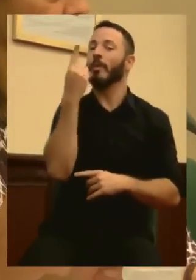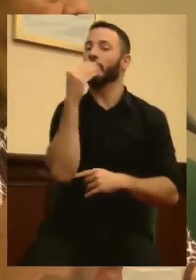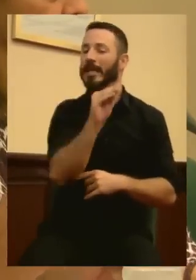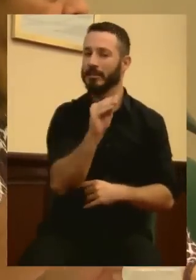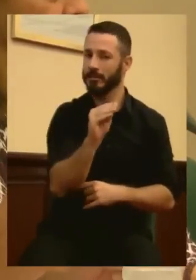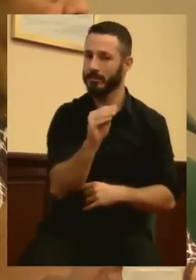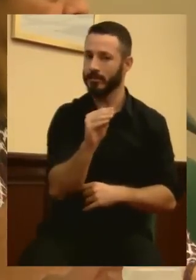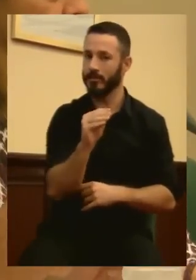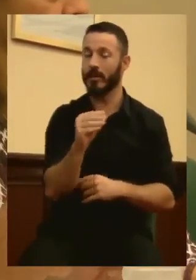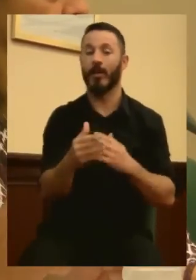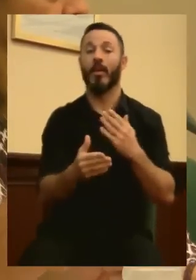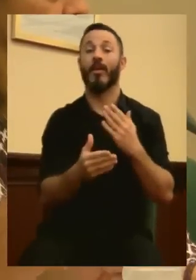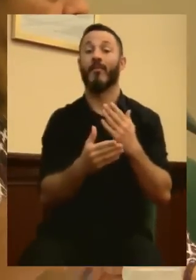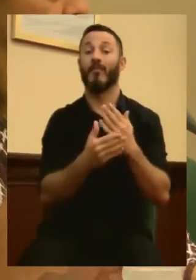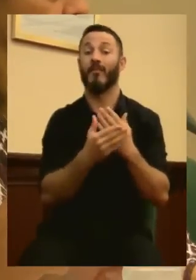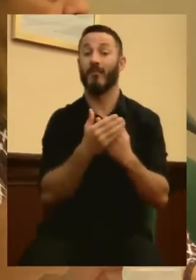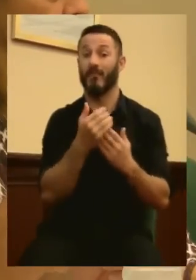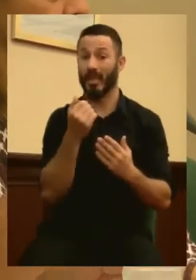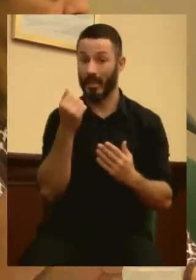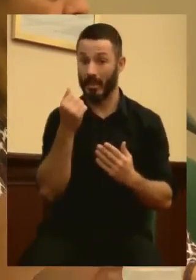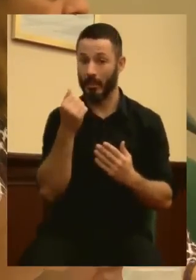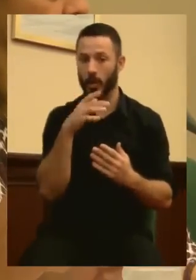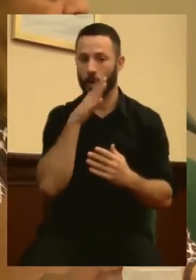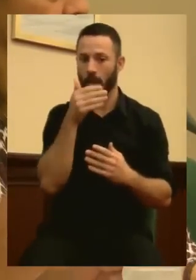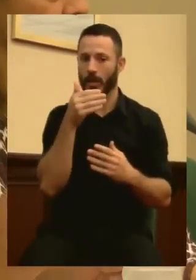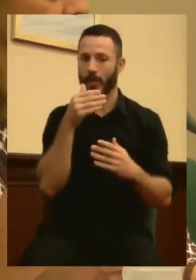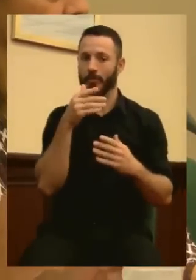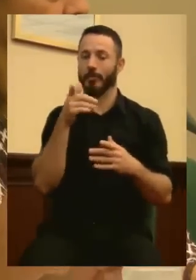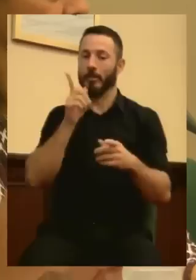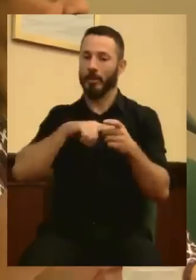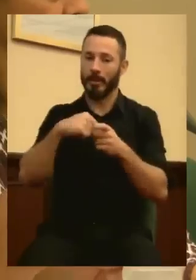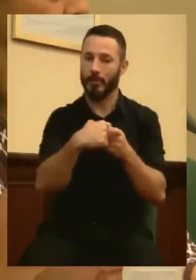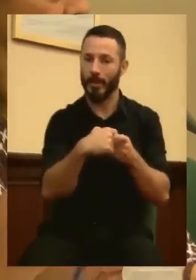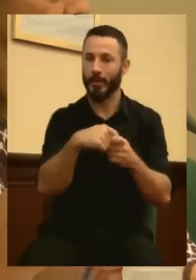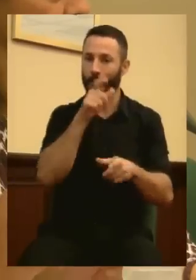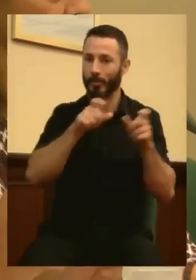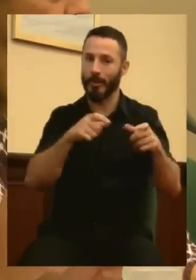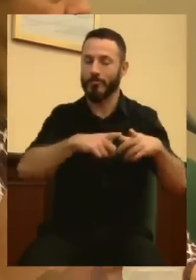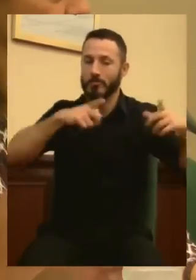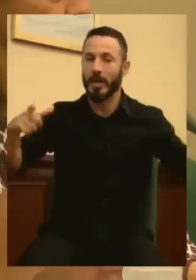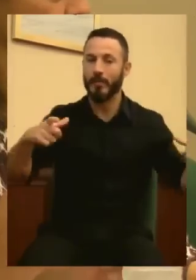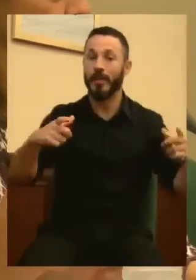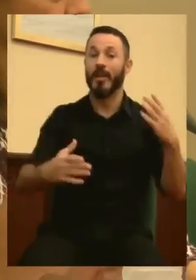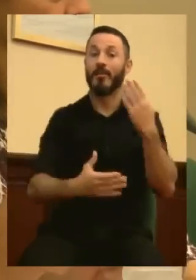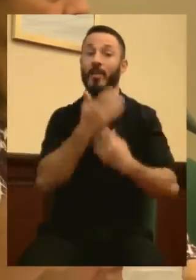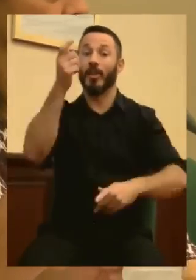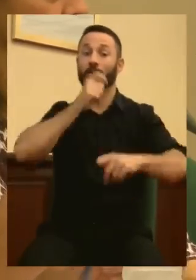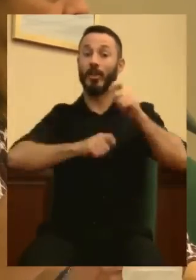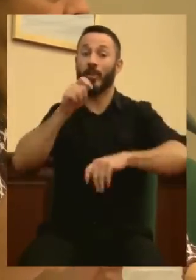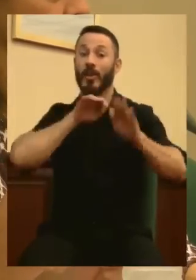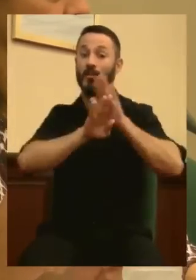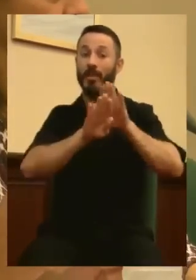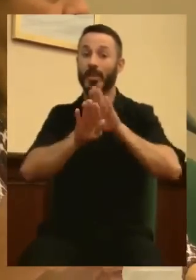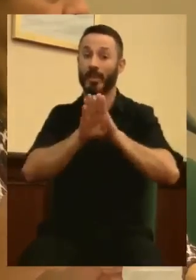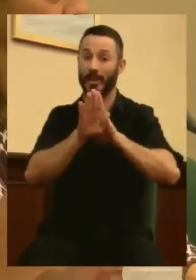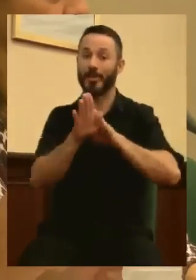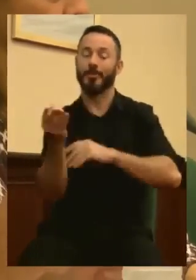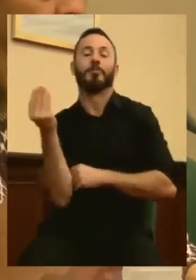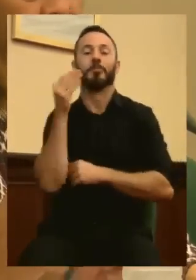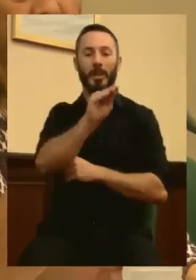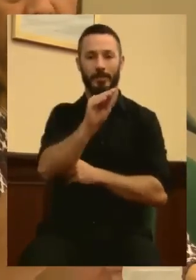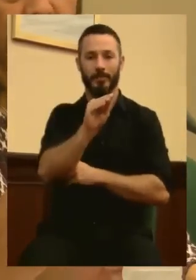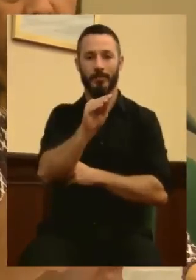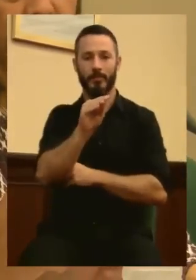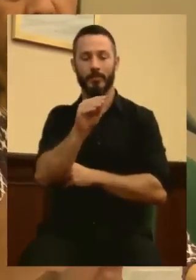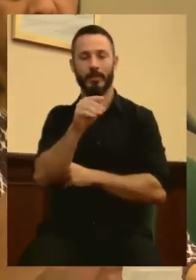La Federación, en algo ha crecido la participación ciudadana. La Federación de Asociaciones de Vecinos. ¿Saben lo que dijo su